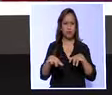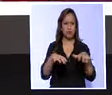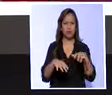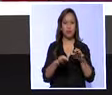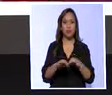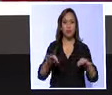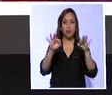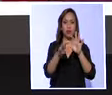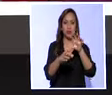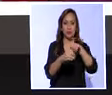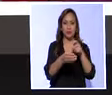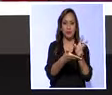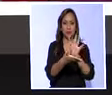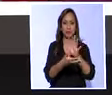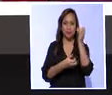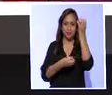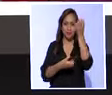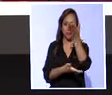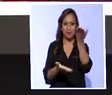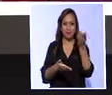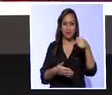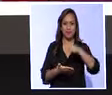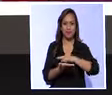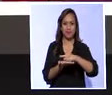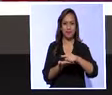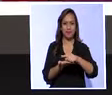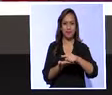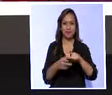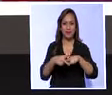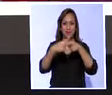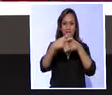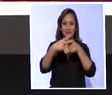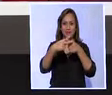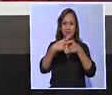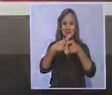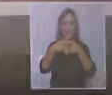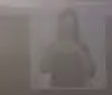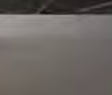relevantes suscitados en la Asamblea Nacional durante esta semana. Empezamos.